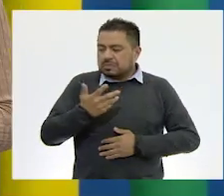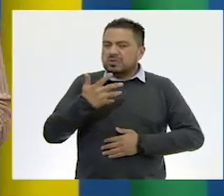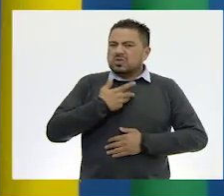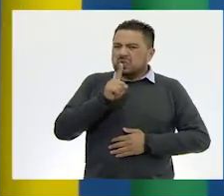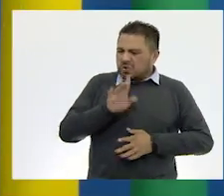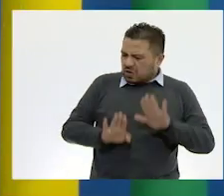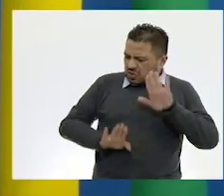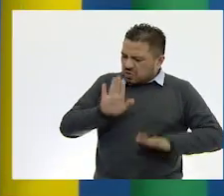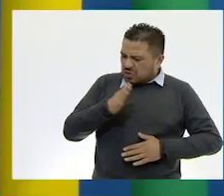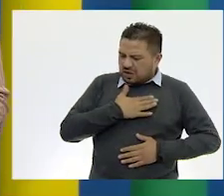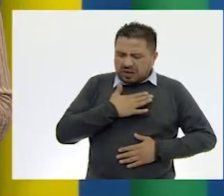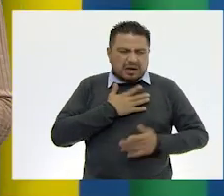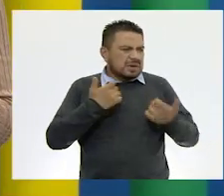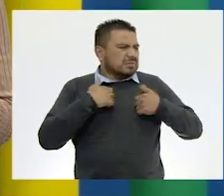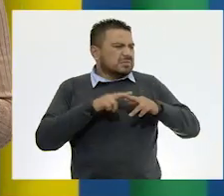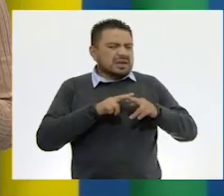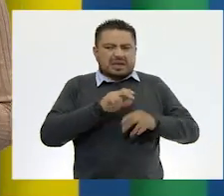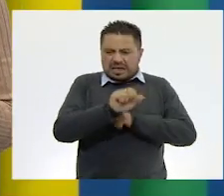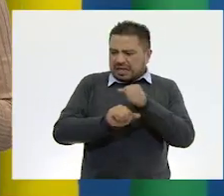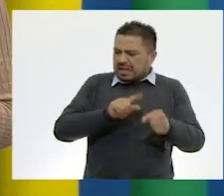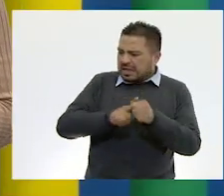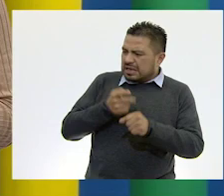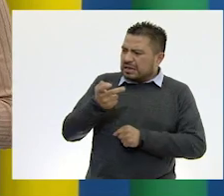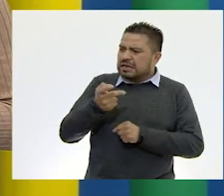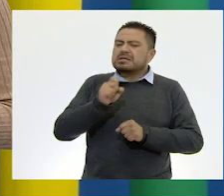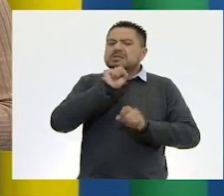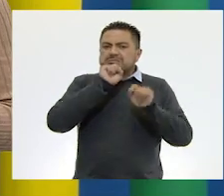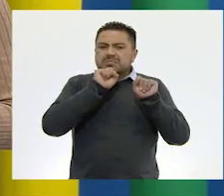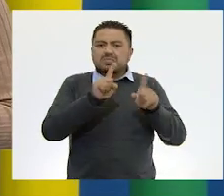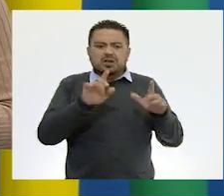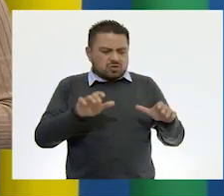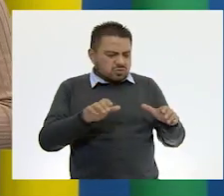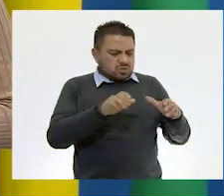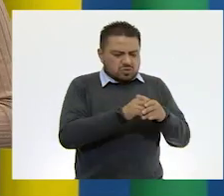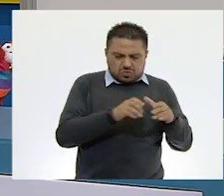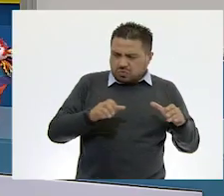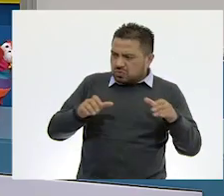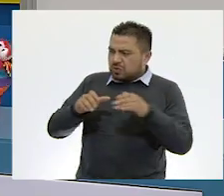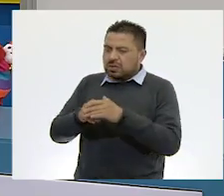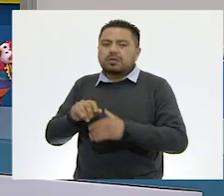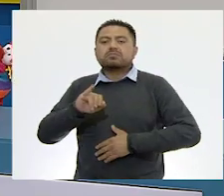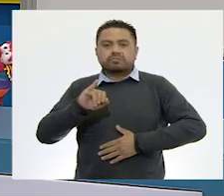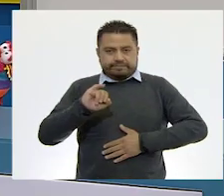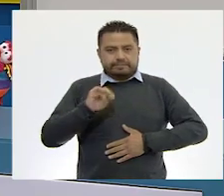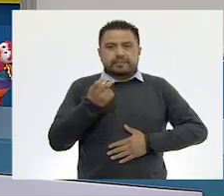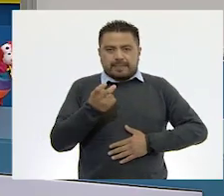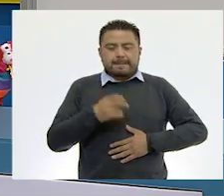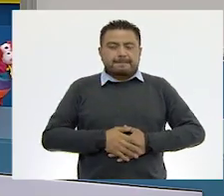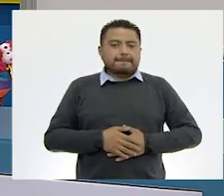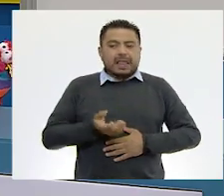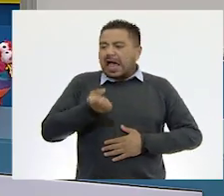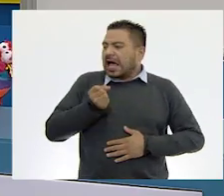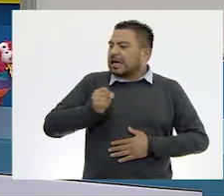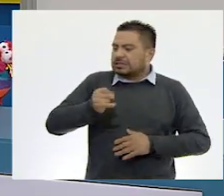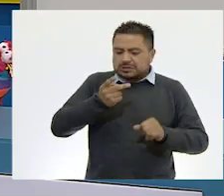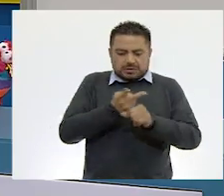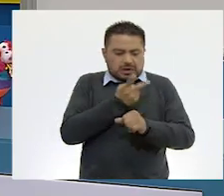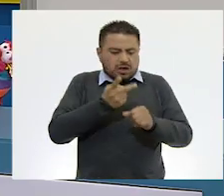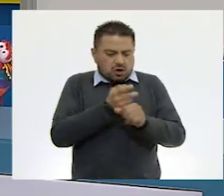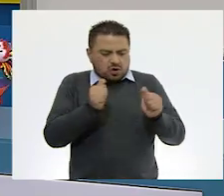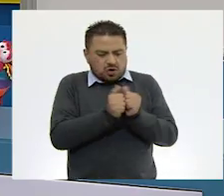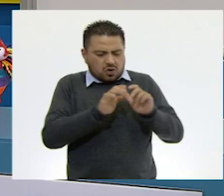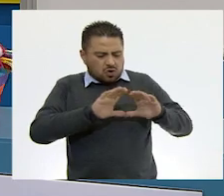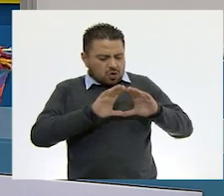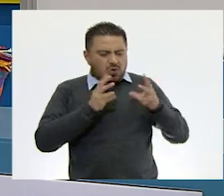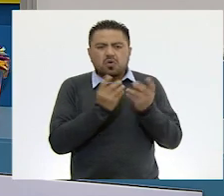una duda, maestra. ¿Las especies endémicas también se clasifican? Por supuesto. Así como sucede con el